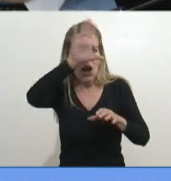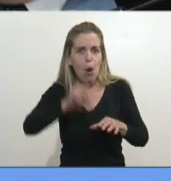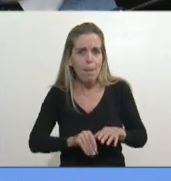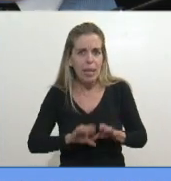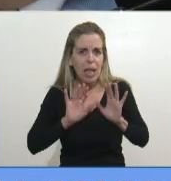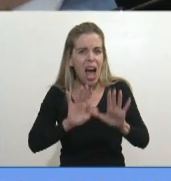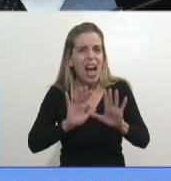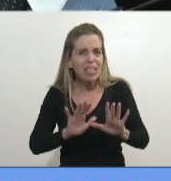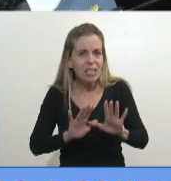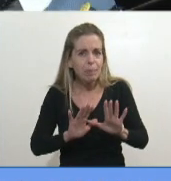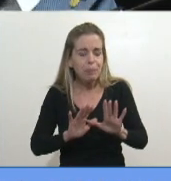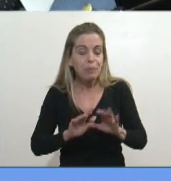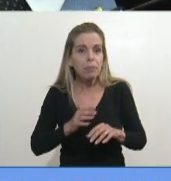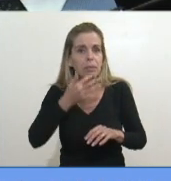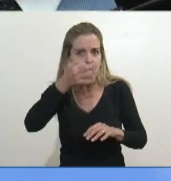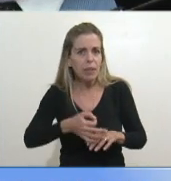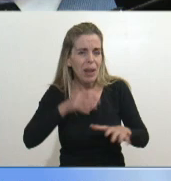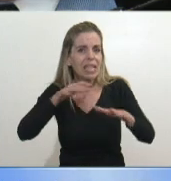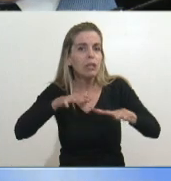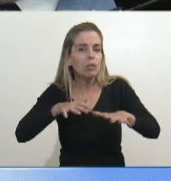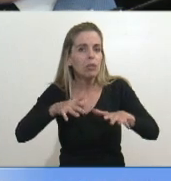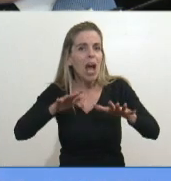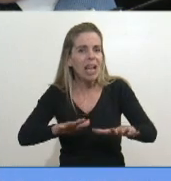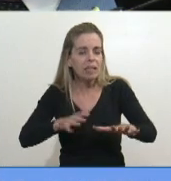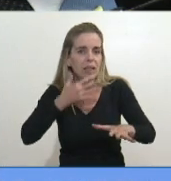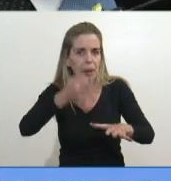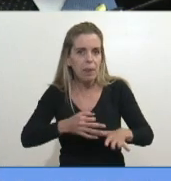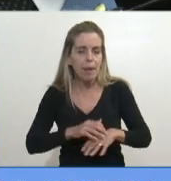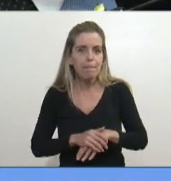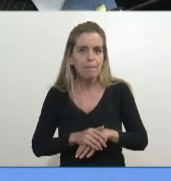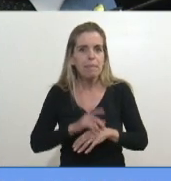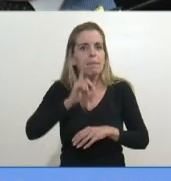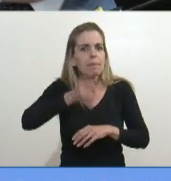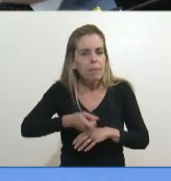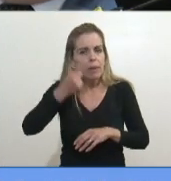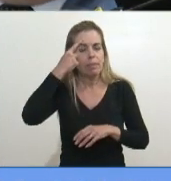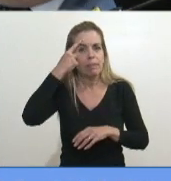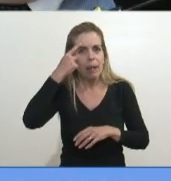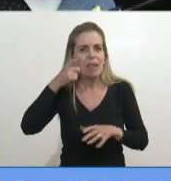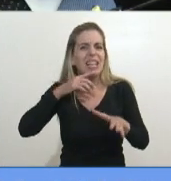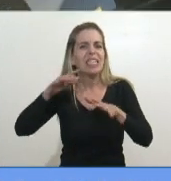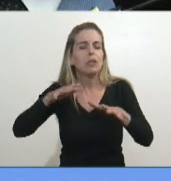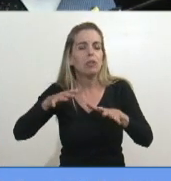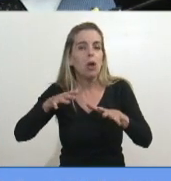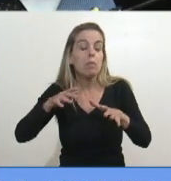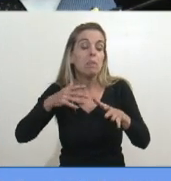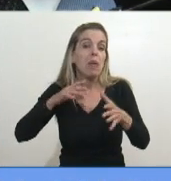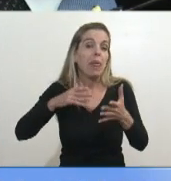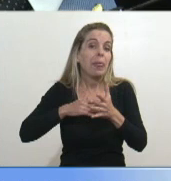Esta es la, esta, porque la única verdad es la realidad. Pero también está la realidad de aquellos que